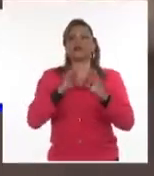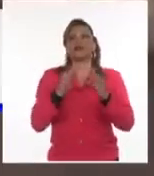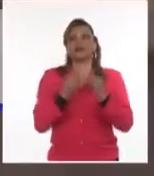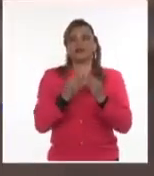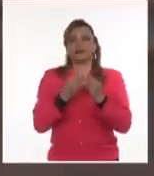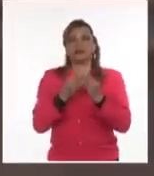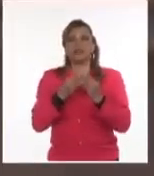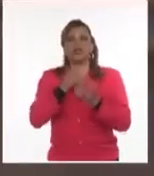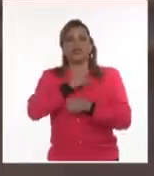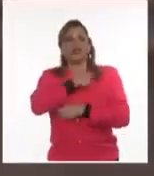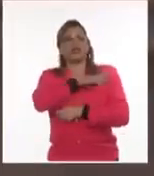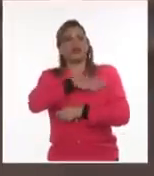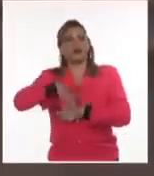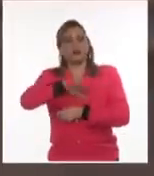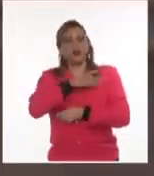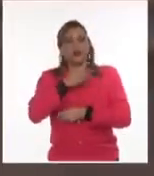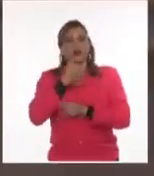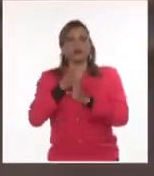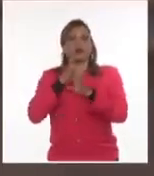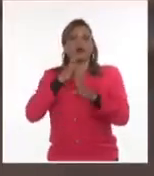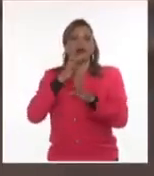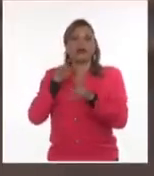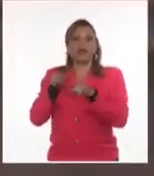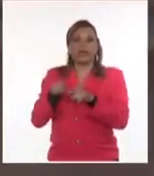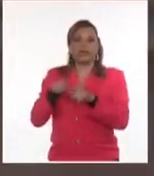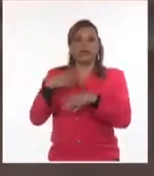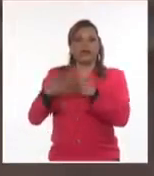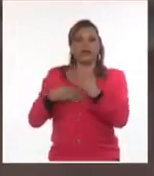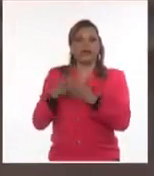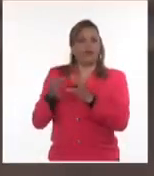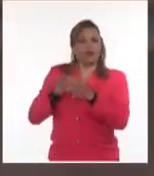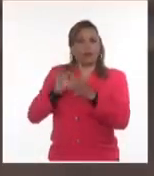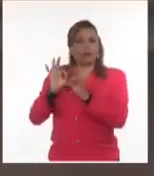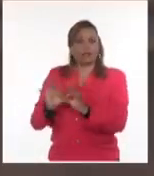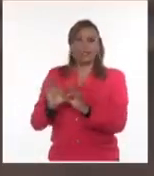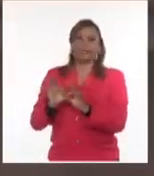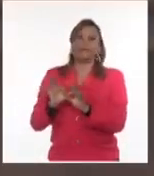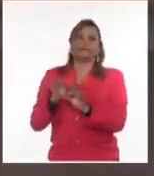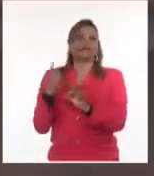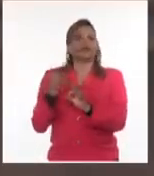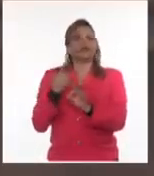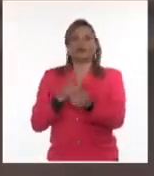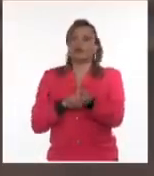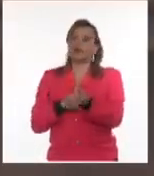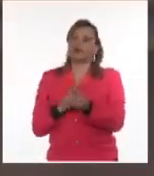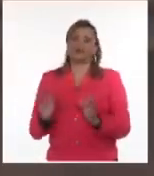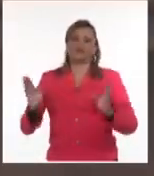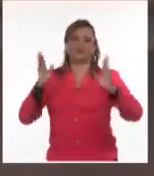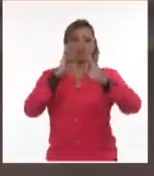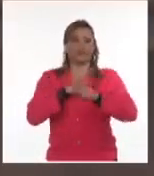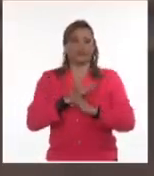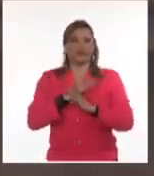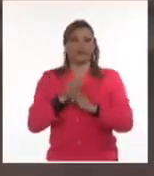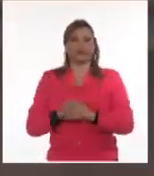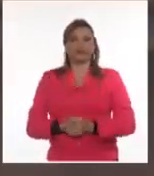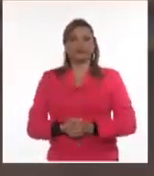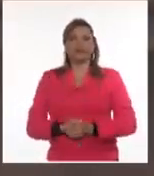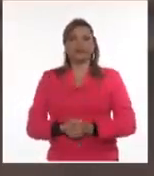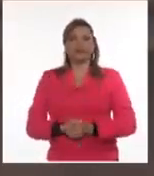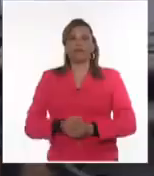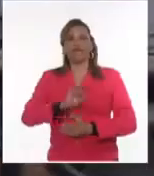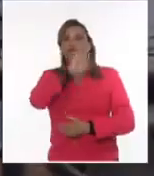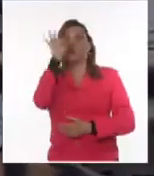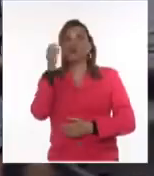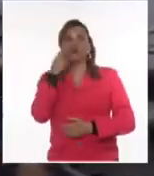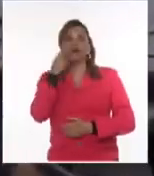cola, recibir este tipo de tratamiento. Eso realmente nosotros no estamos acostumbrados ni es lo que normalmente ocurre en nuestro